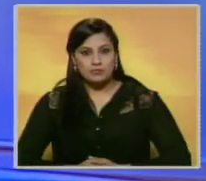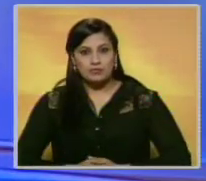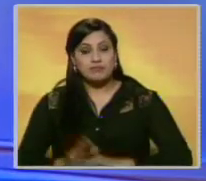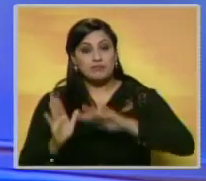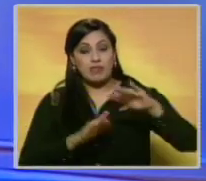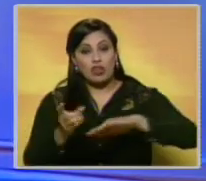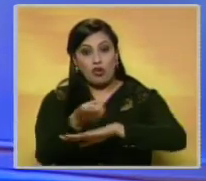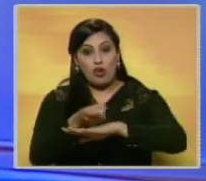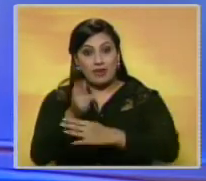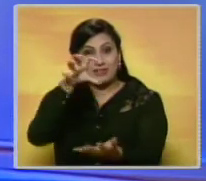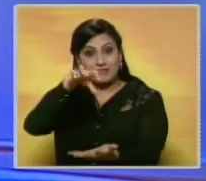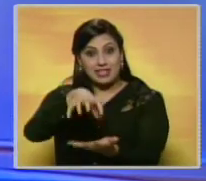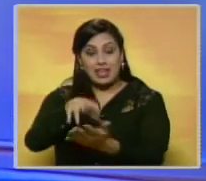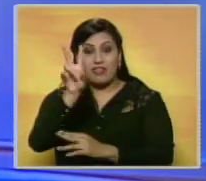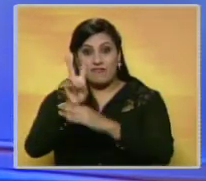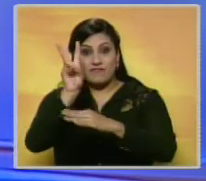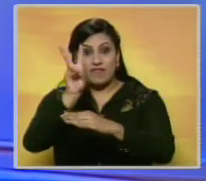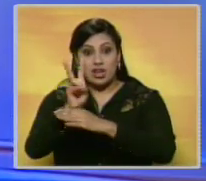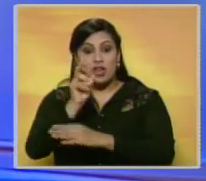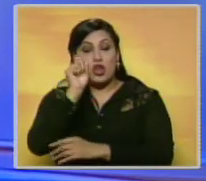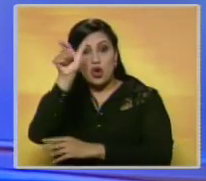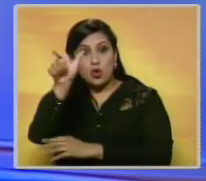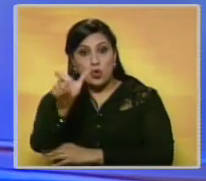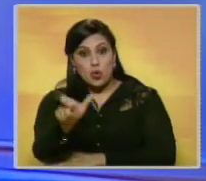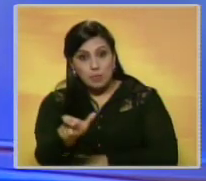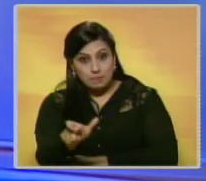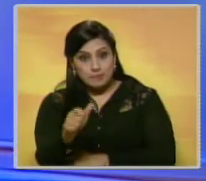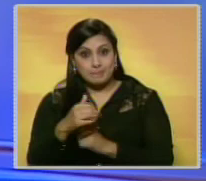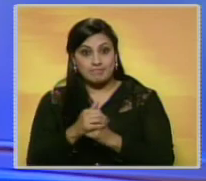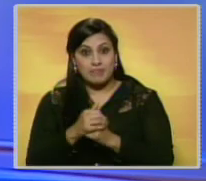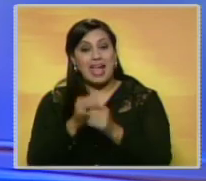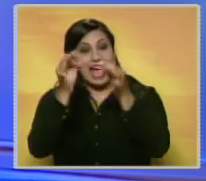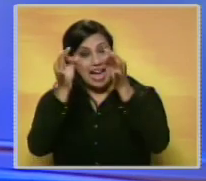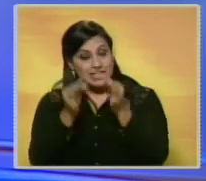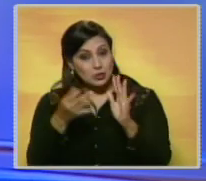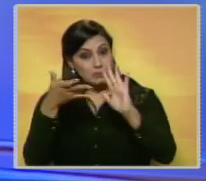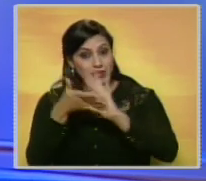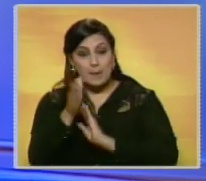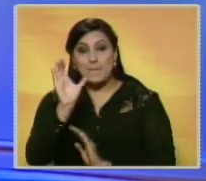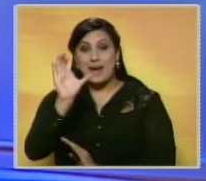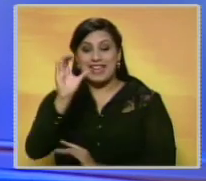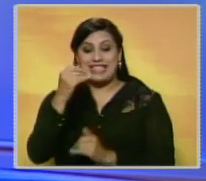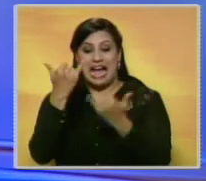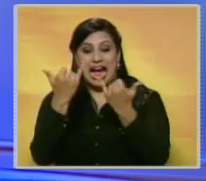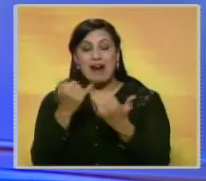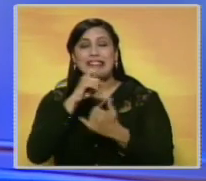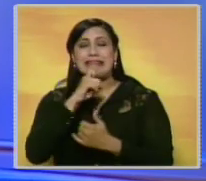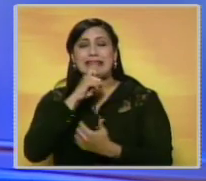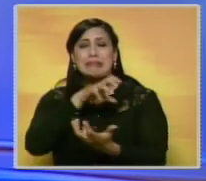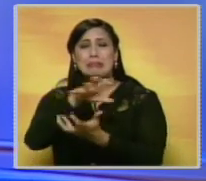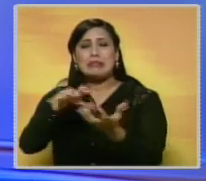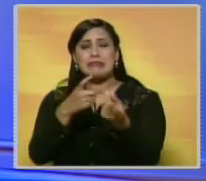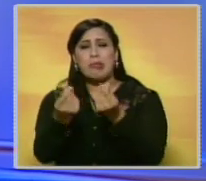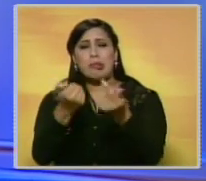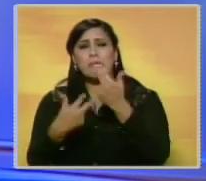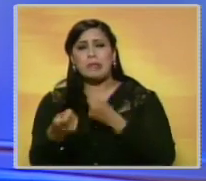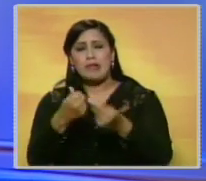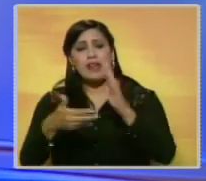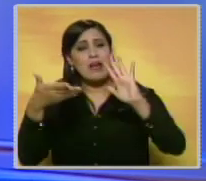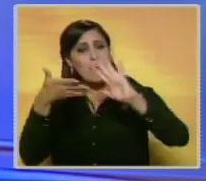El gobernador del Estado Vargas, Jorge Luis García Carneiro, aseguró que el país atraviesa dificultades económicas